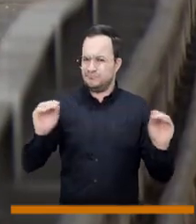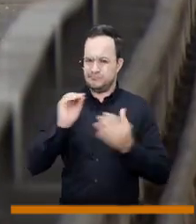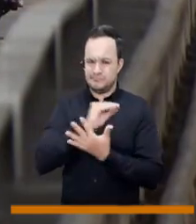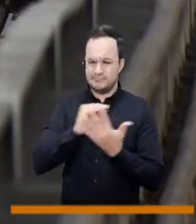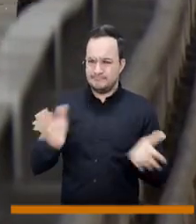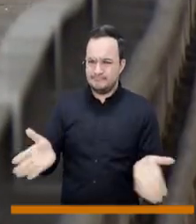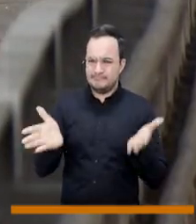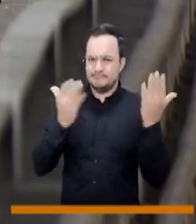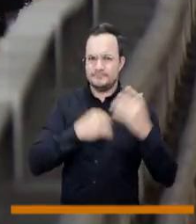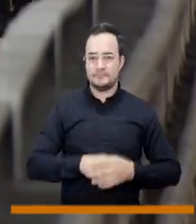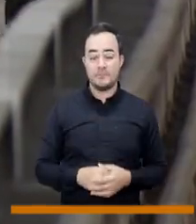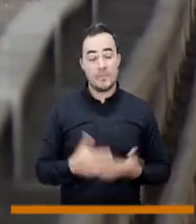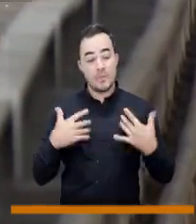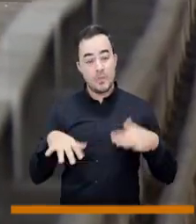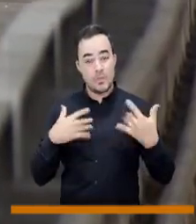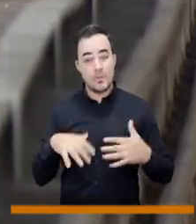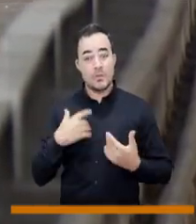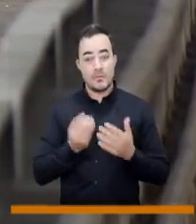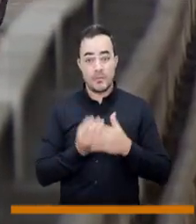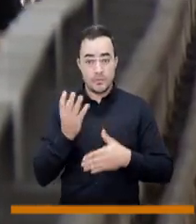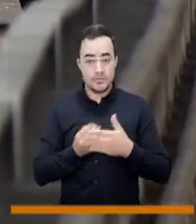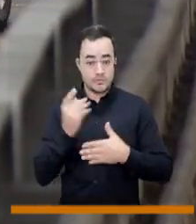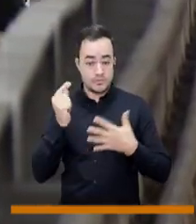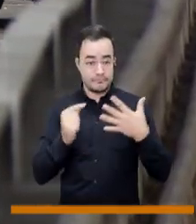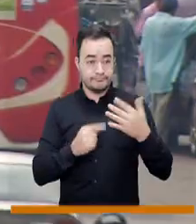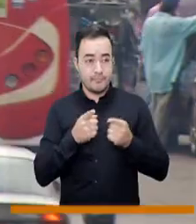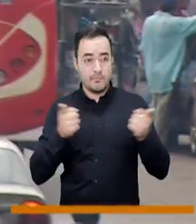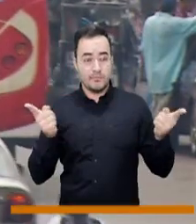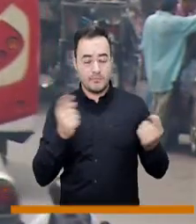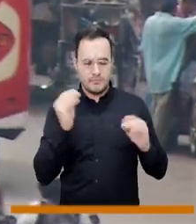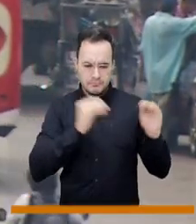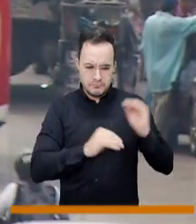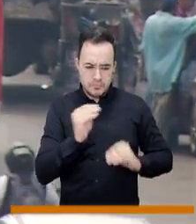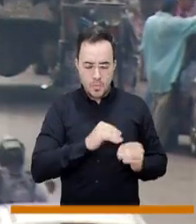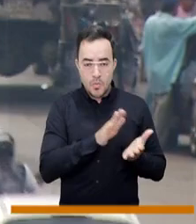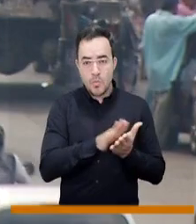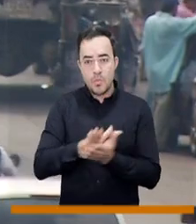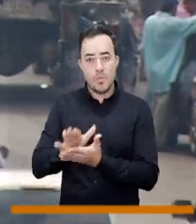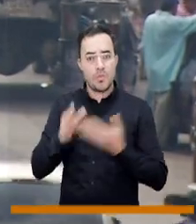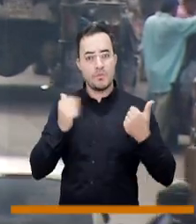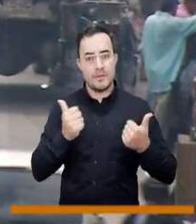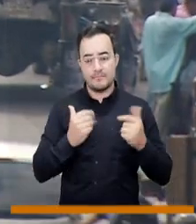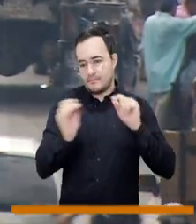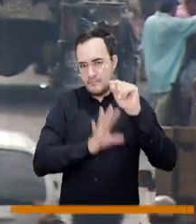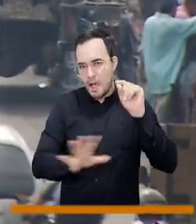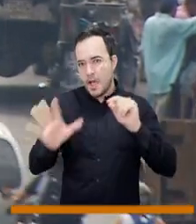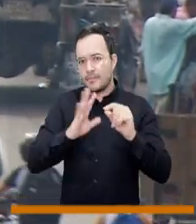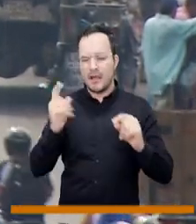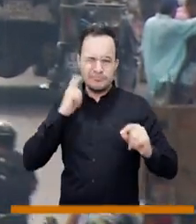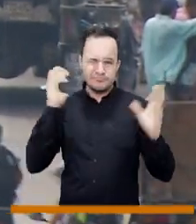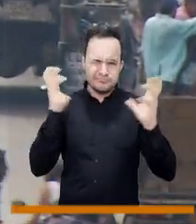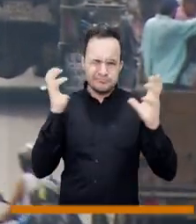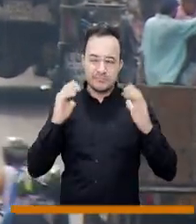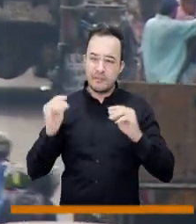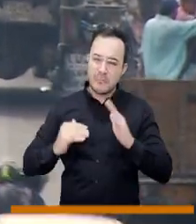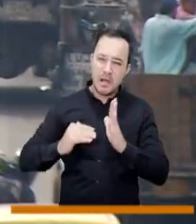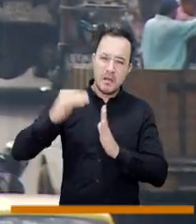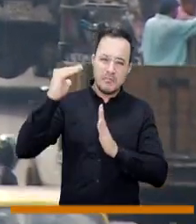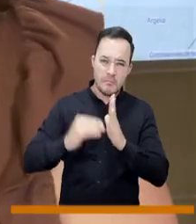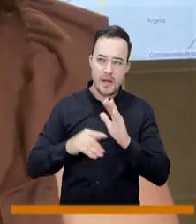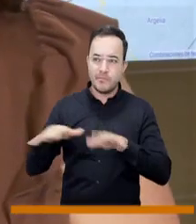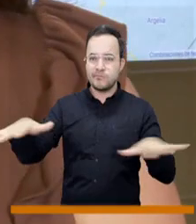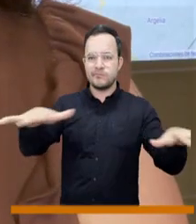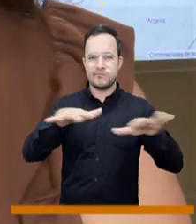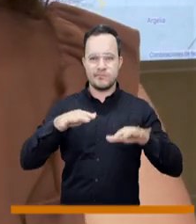Resaltar que hemos tenido productos tan importantes como hoy mostrar la actualización de los mapas de ruido para los 10 municipios